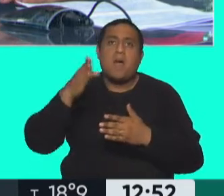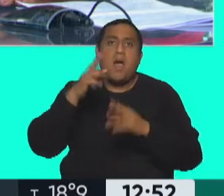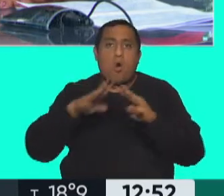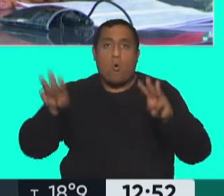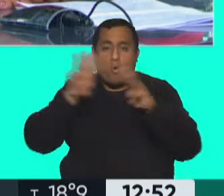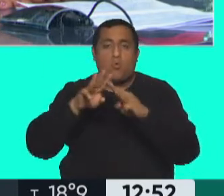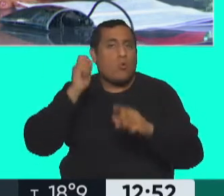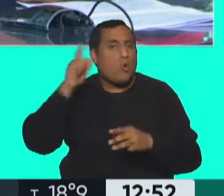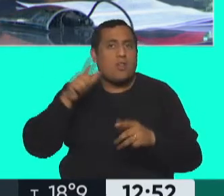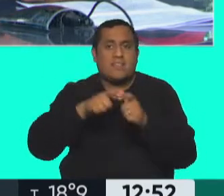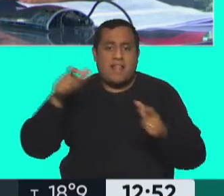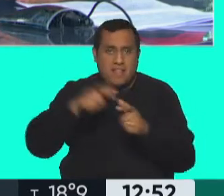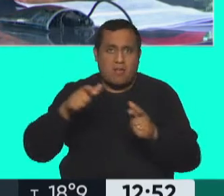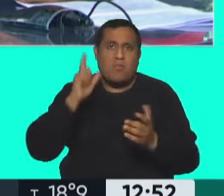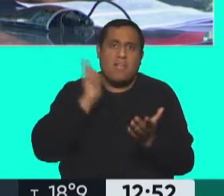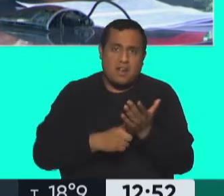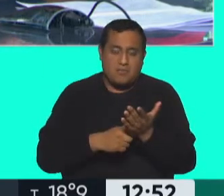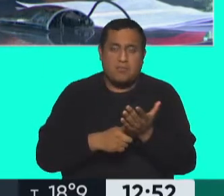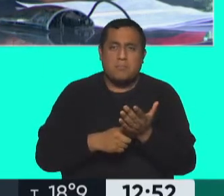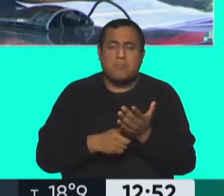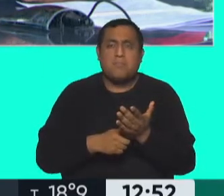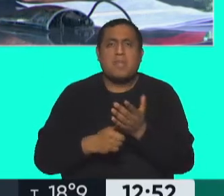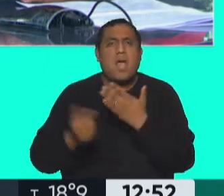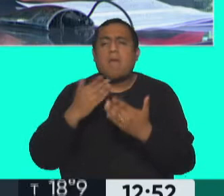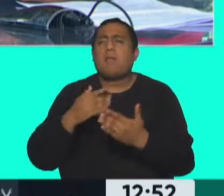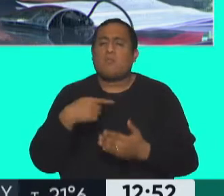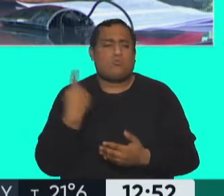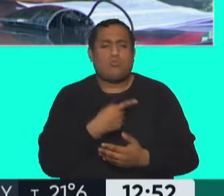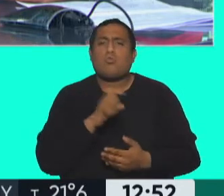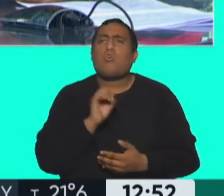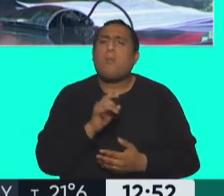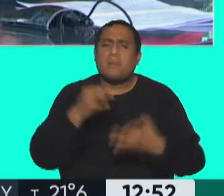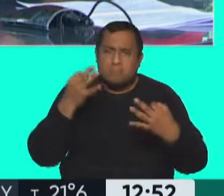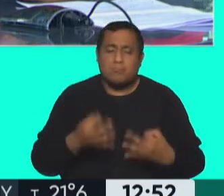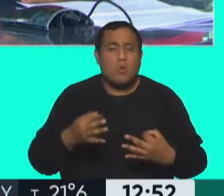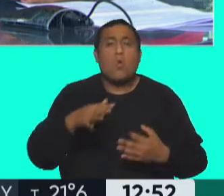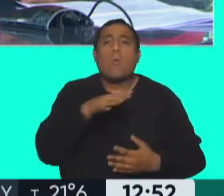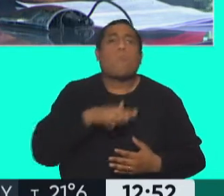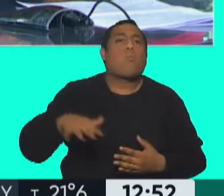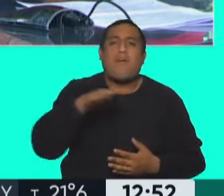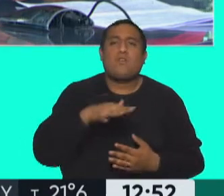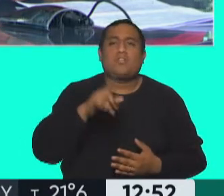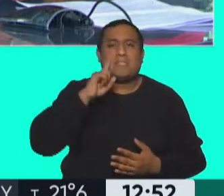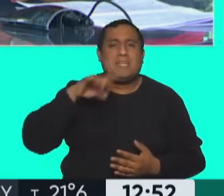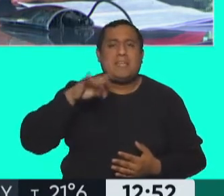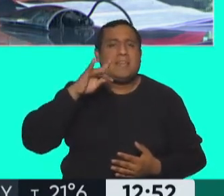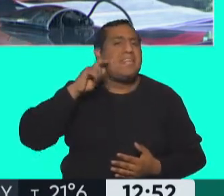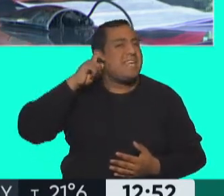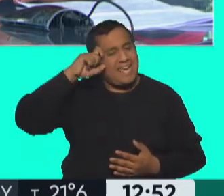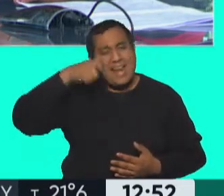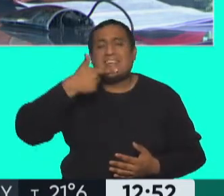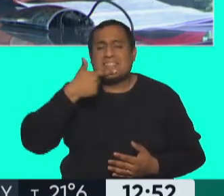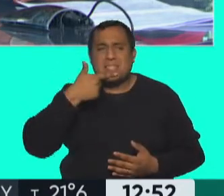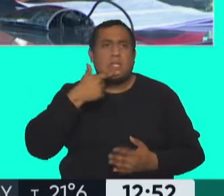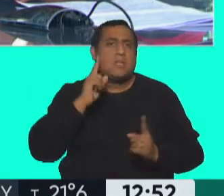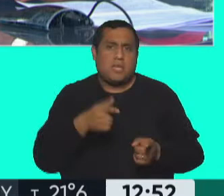declaración. Y por supuesto hablaron primero de cómo llamarse a sí mismos. Ahí definieron llamarse pueblos indígenas. Decidimos levantar las